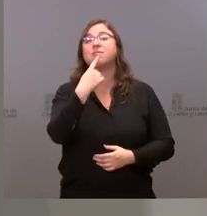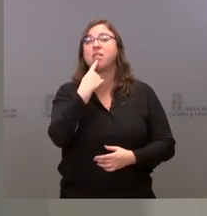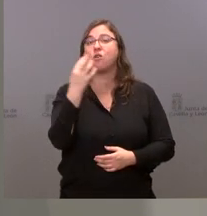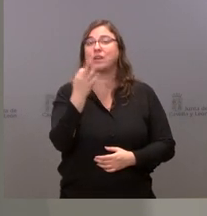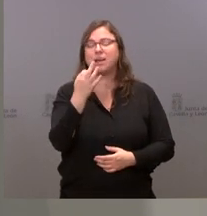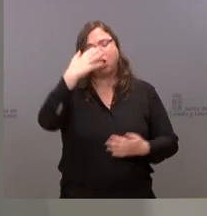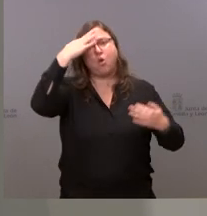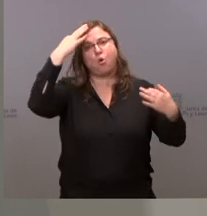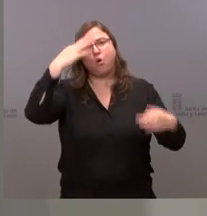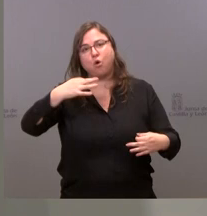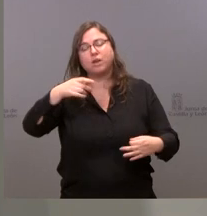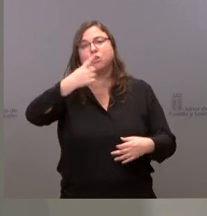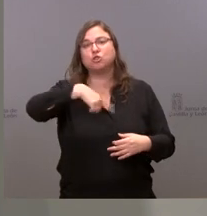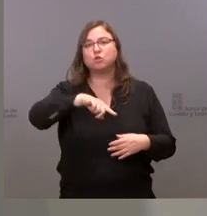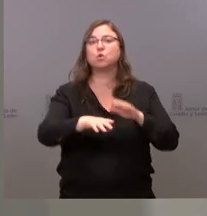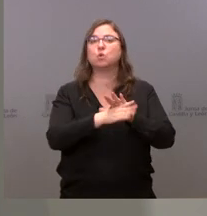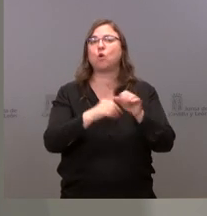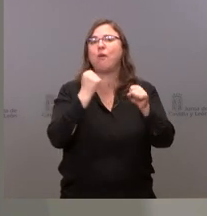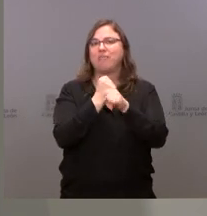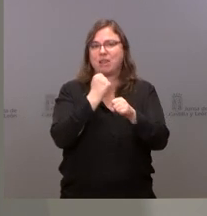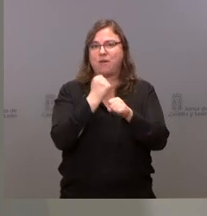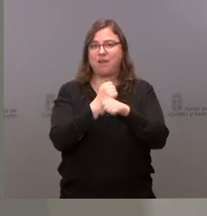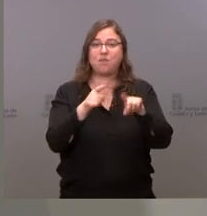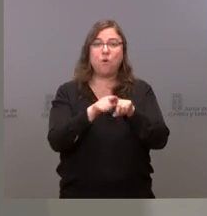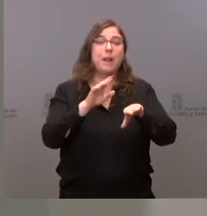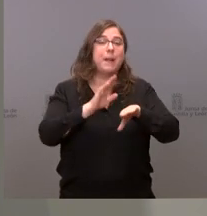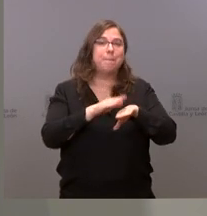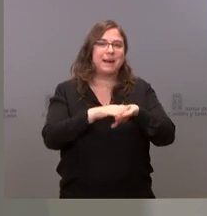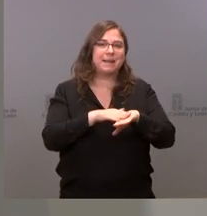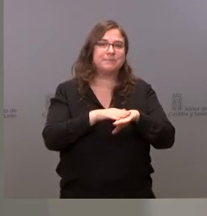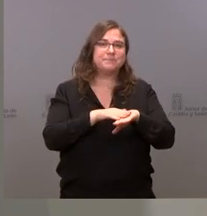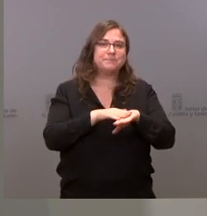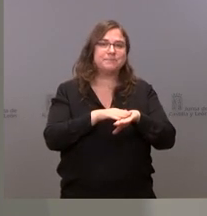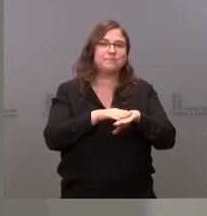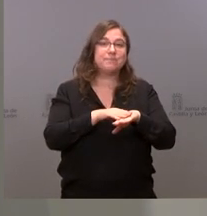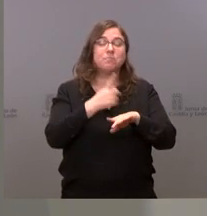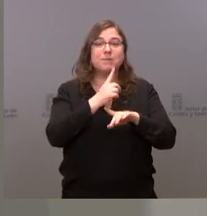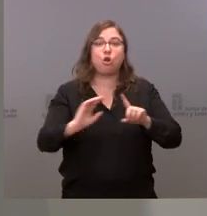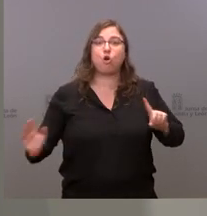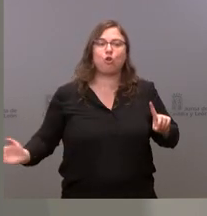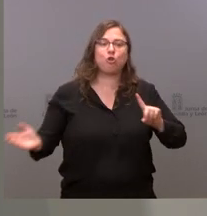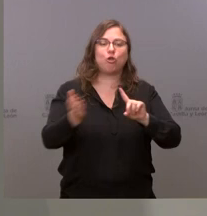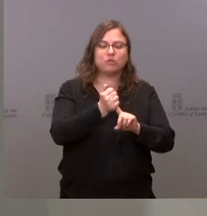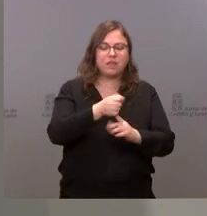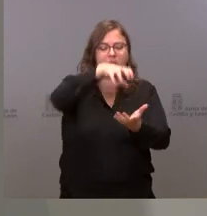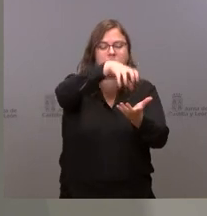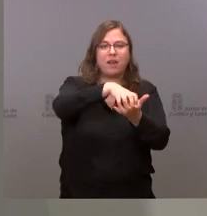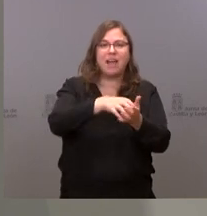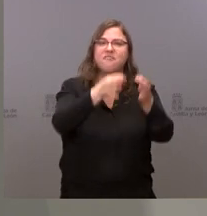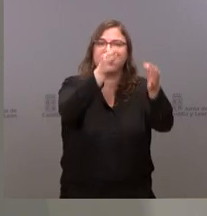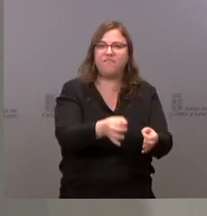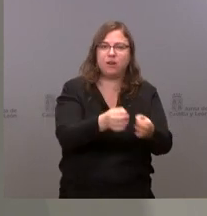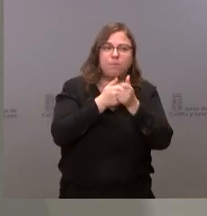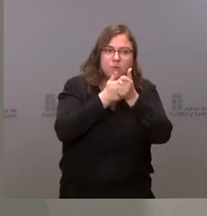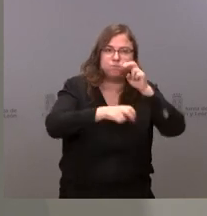que, lógicamente, seguimos trabajando en la línea, en primer lugar, de disponer de puntos fijos de rastreo en Castilla y León